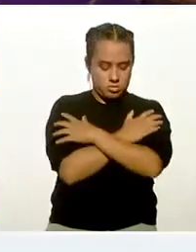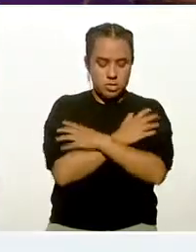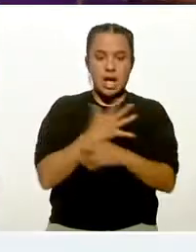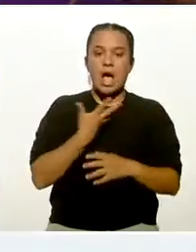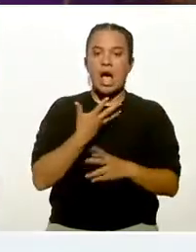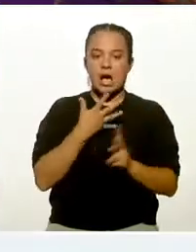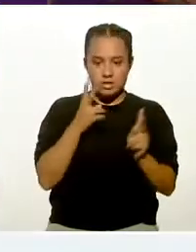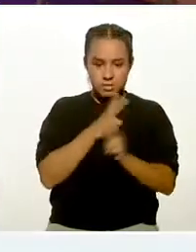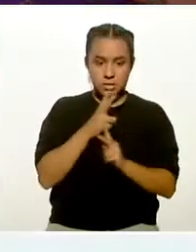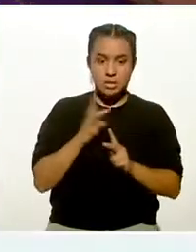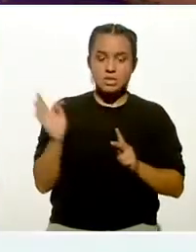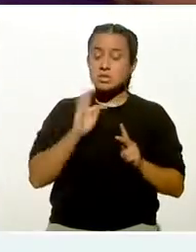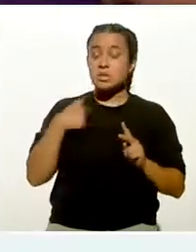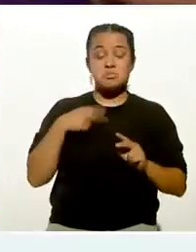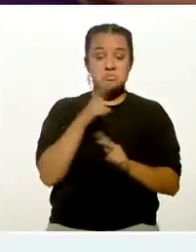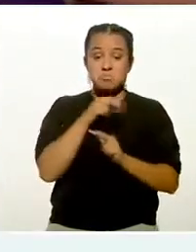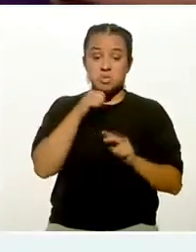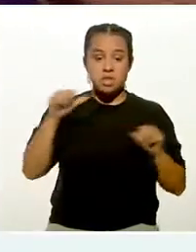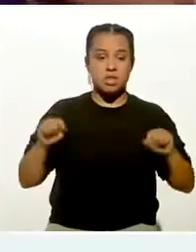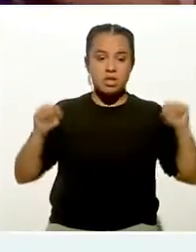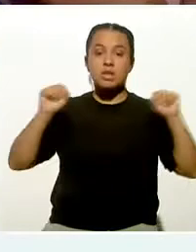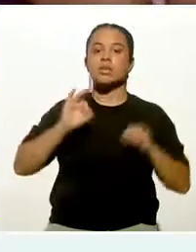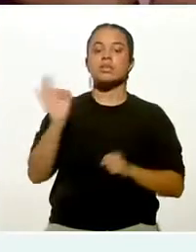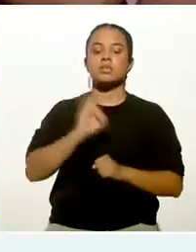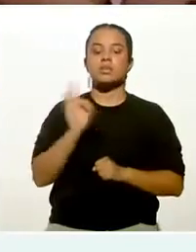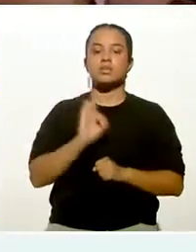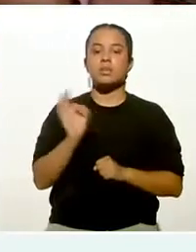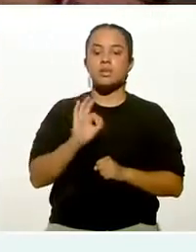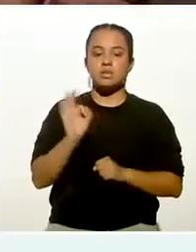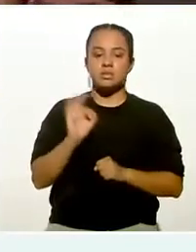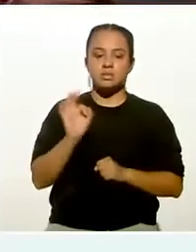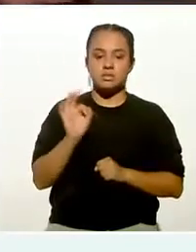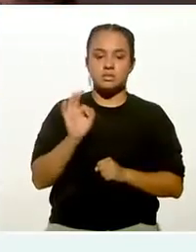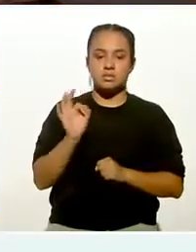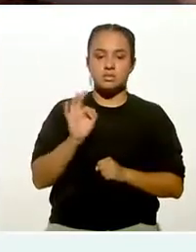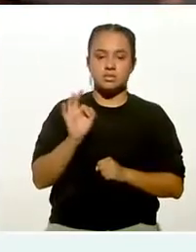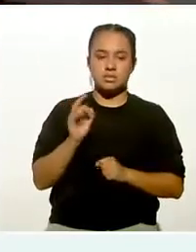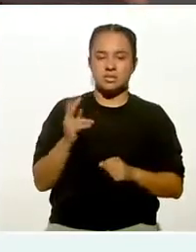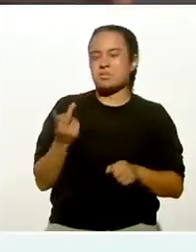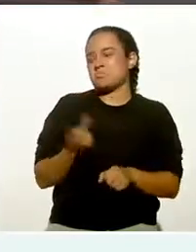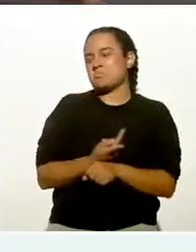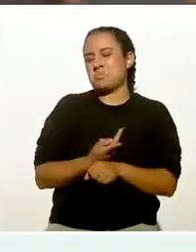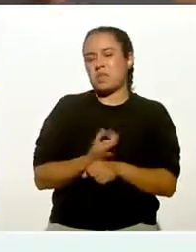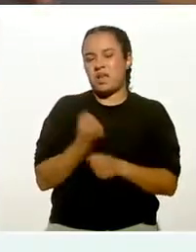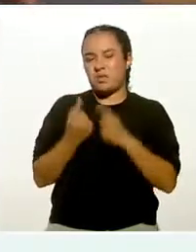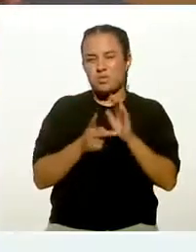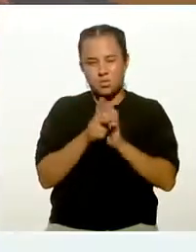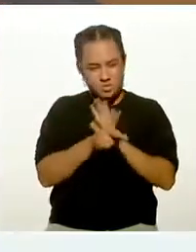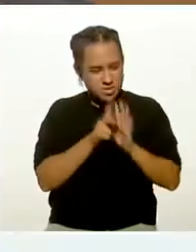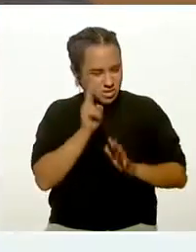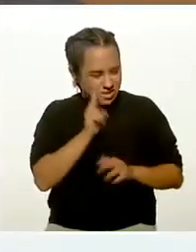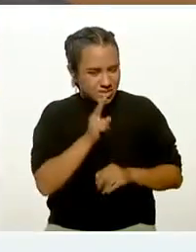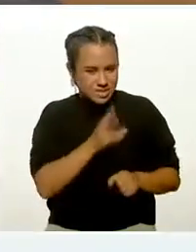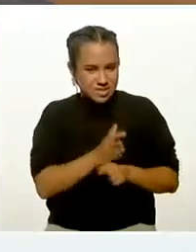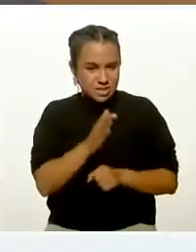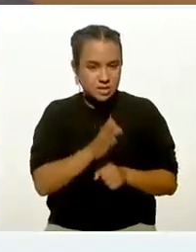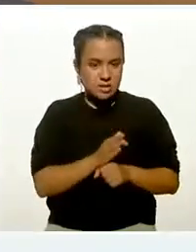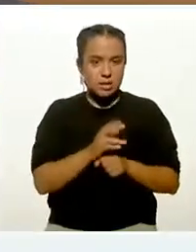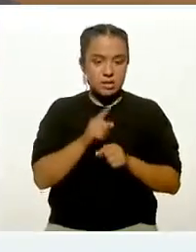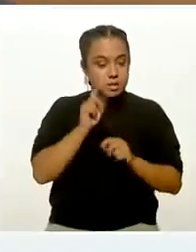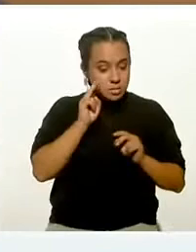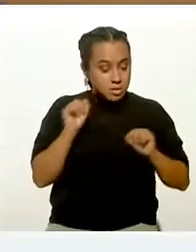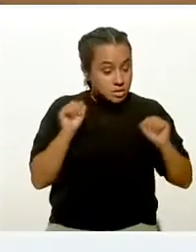ocupando. Si yo no respiro, es muy probable que suceda lo que pasa en muchos videos chistosos. Se desmayan.